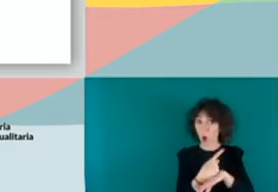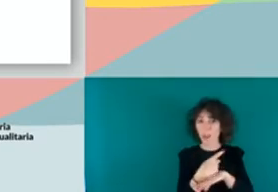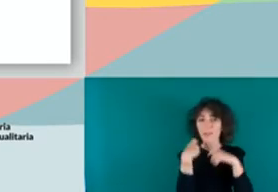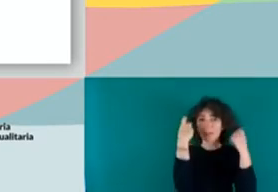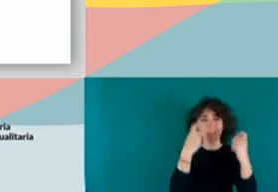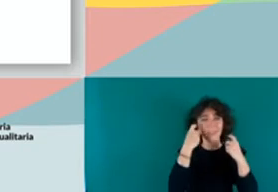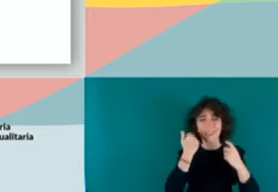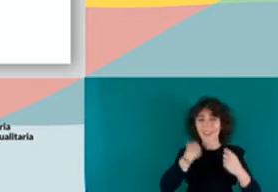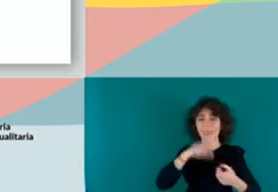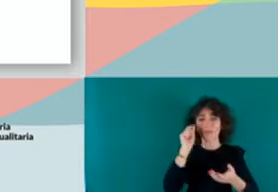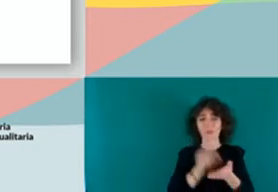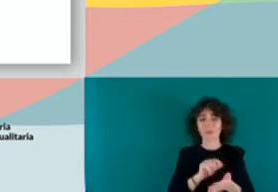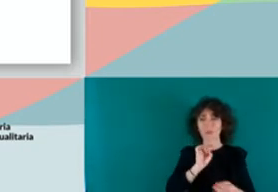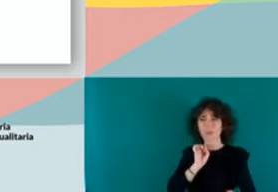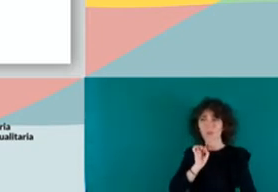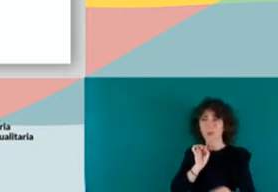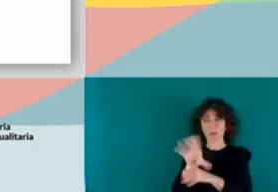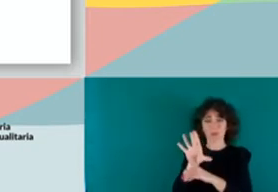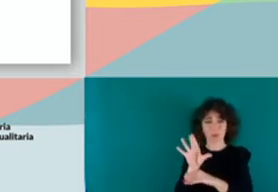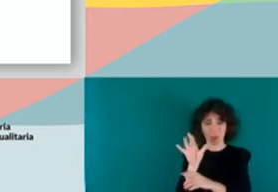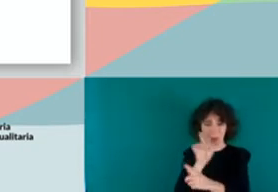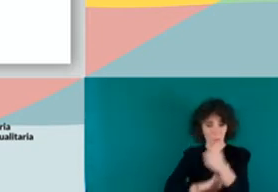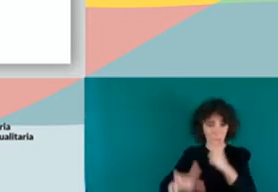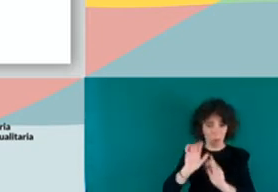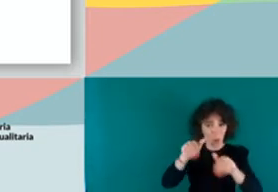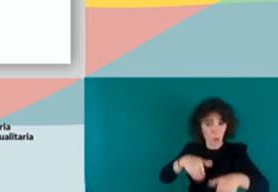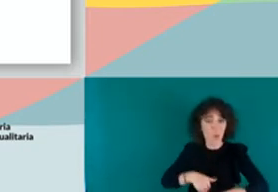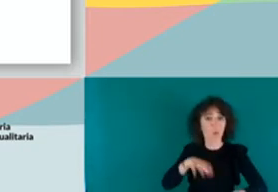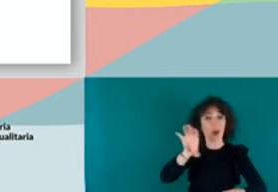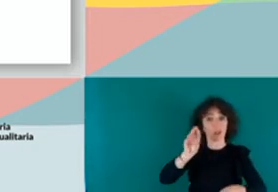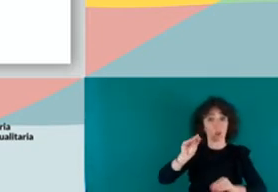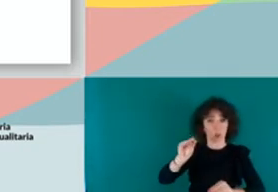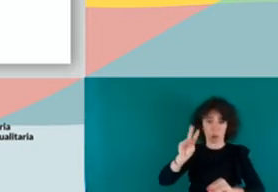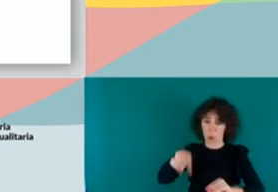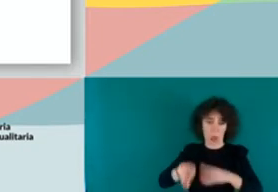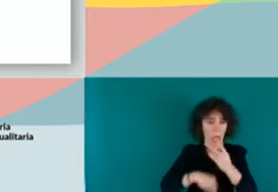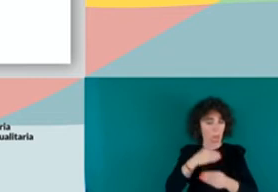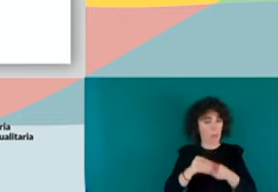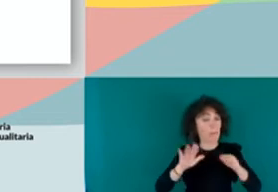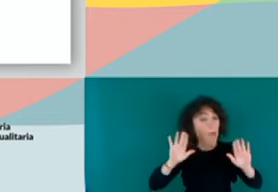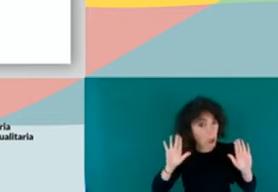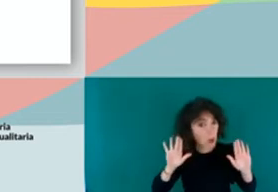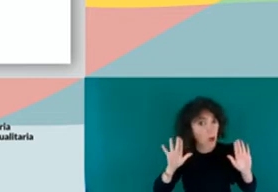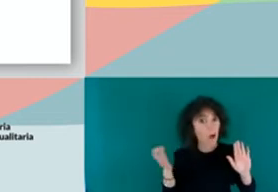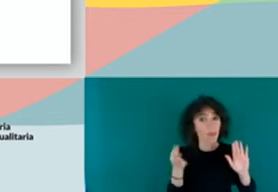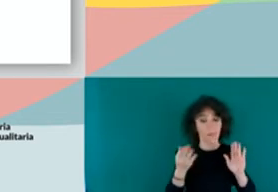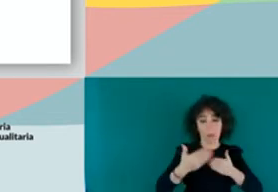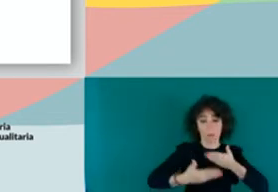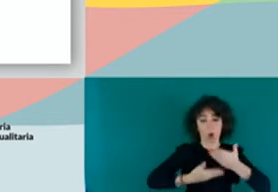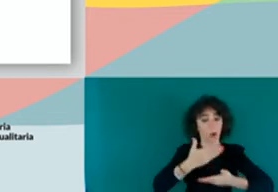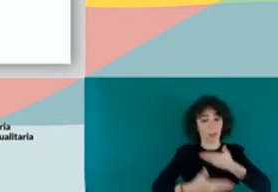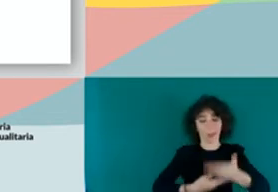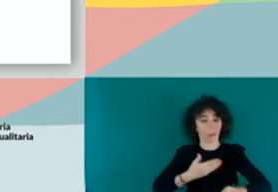a su país de origen, que esto prácticamente es imposible, nunca se les suele practicar la devolución. Pero bueno, hay que pasar por ese procedimiento.